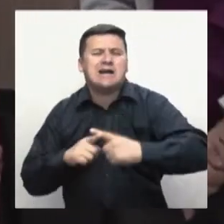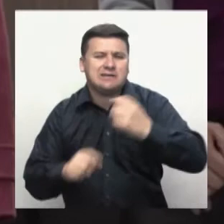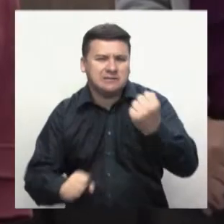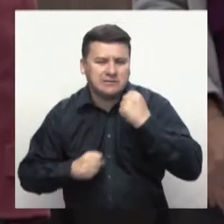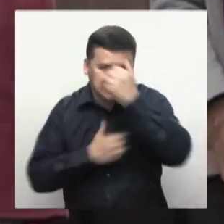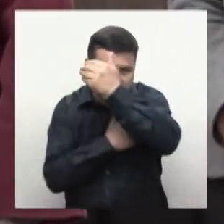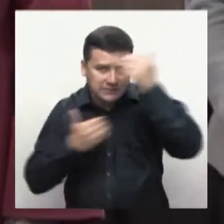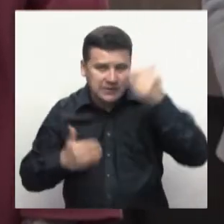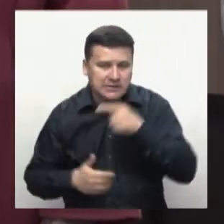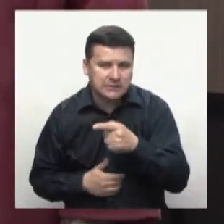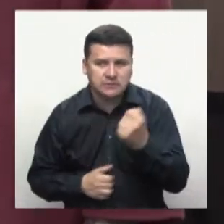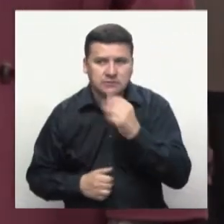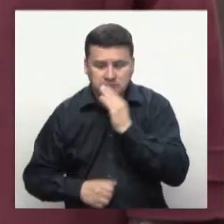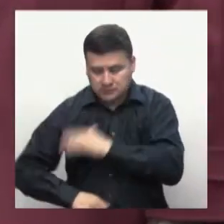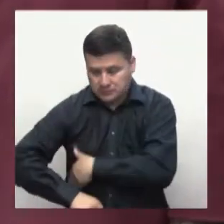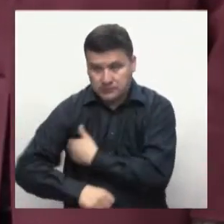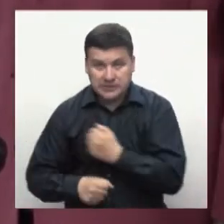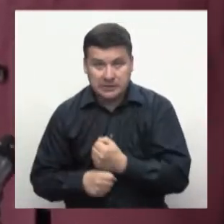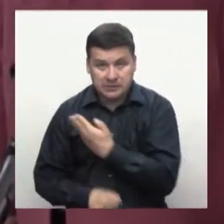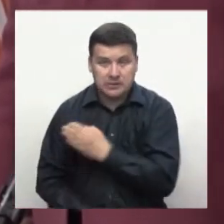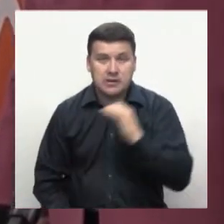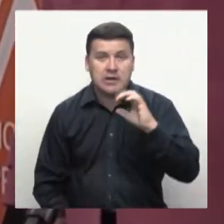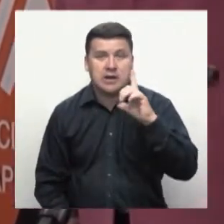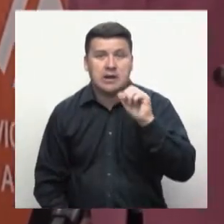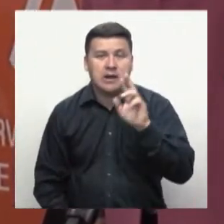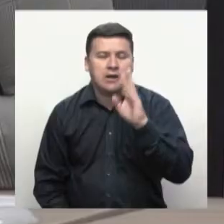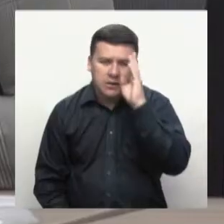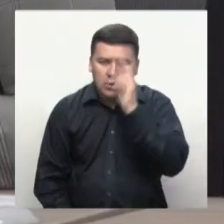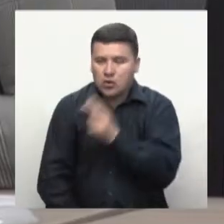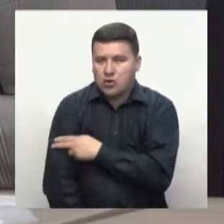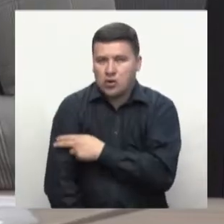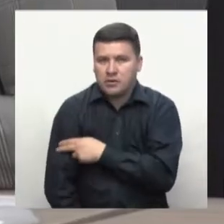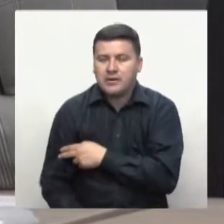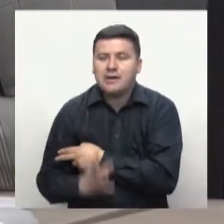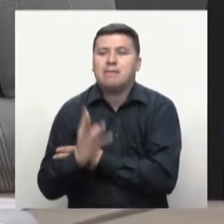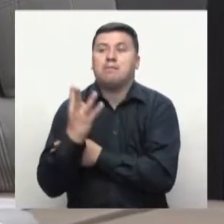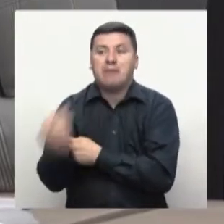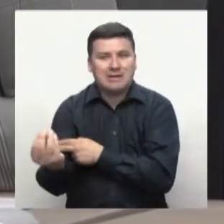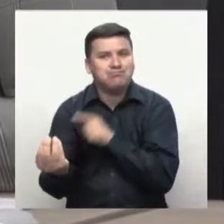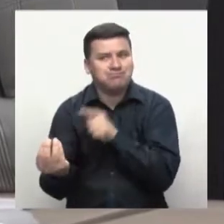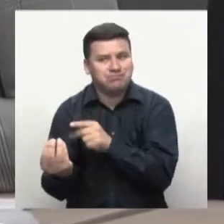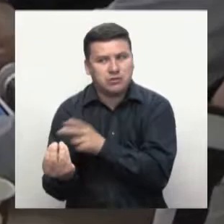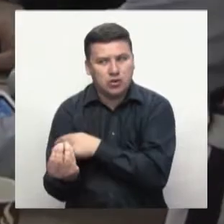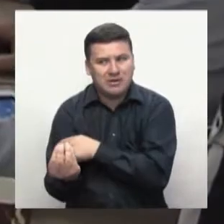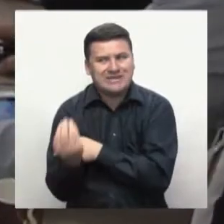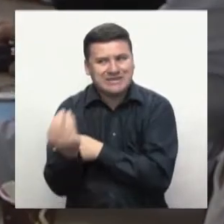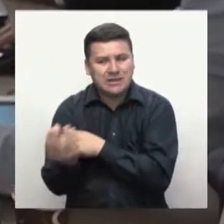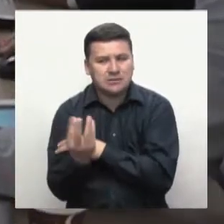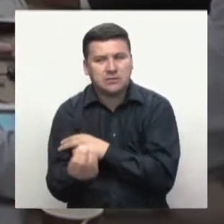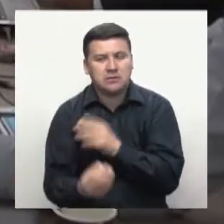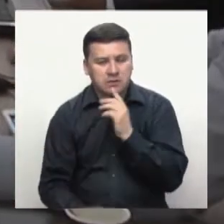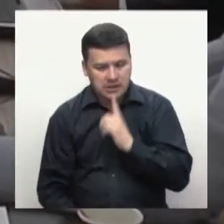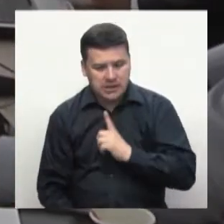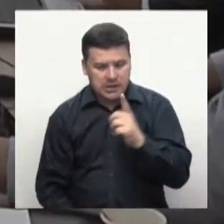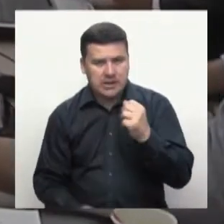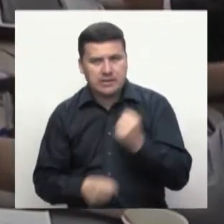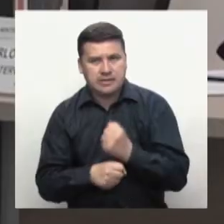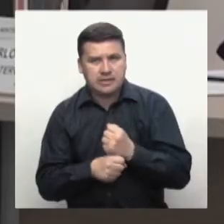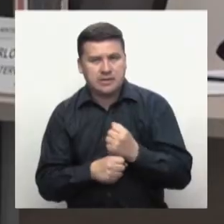López, instaló los comités territoriales de la ruta social de la paz que lidera el sector empleo y solidario del gobierno nacional.